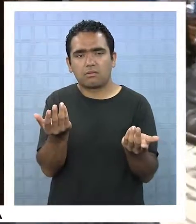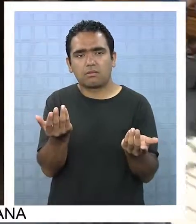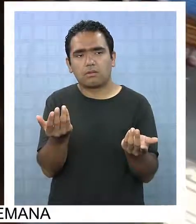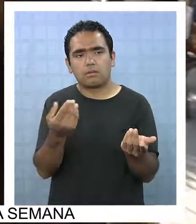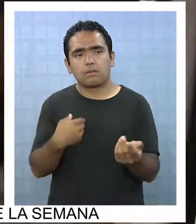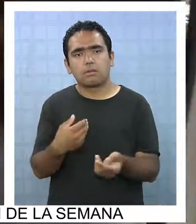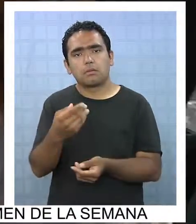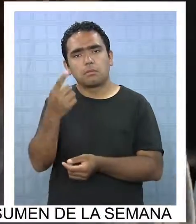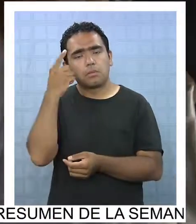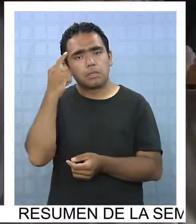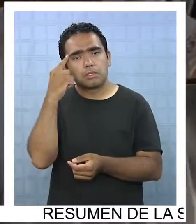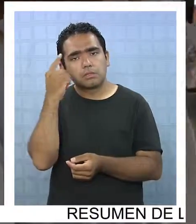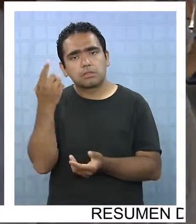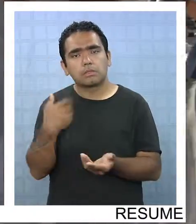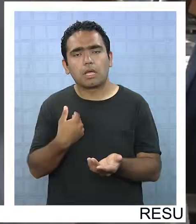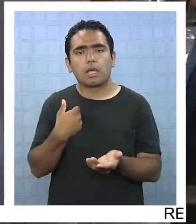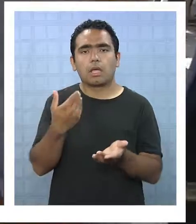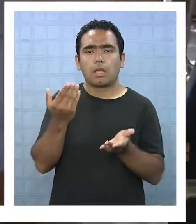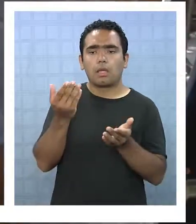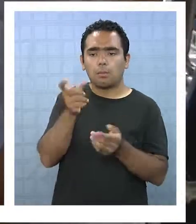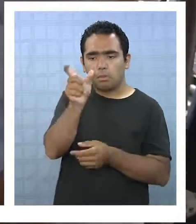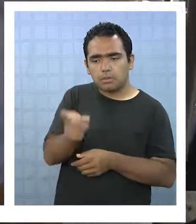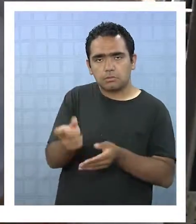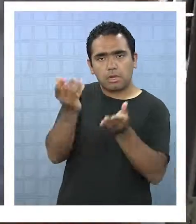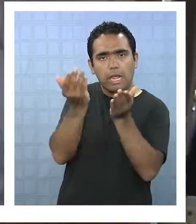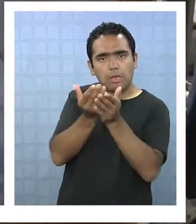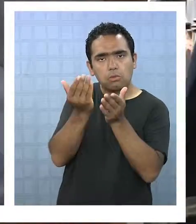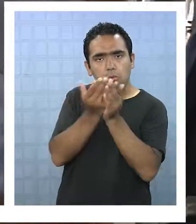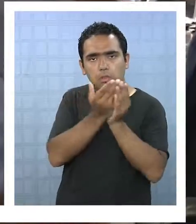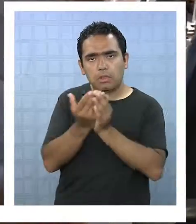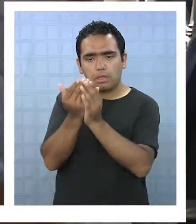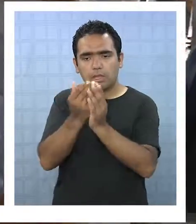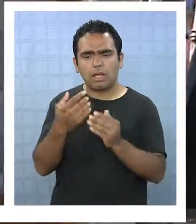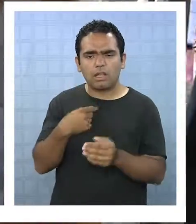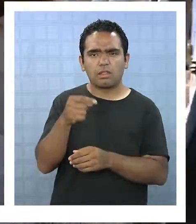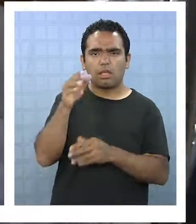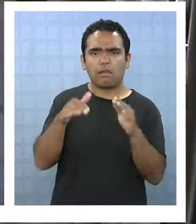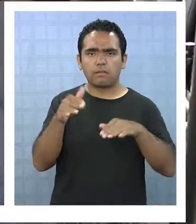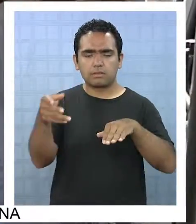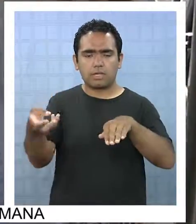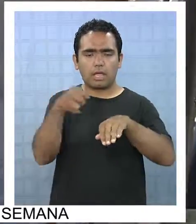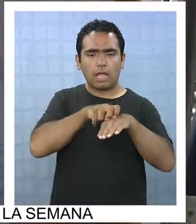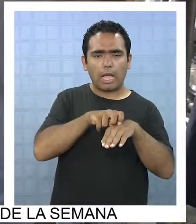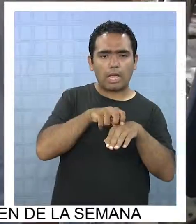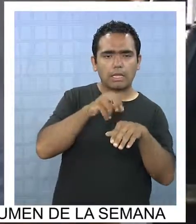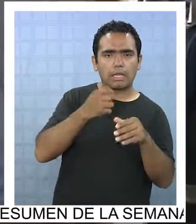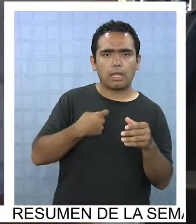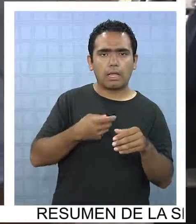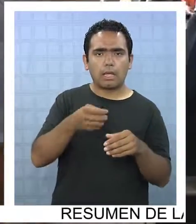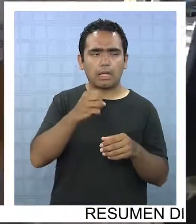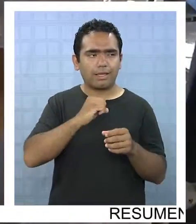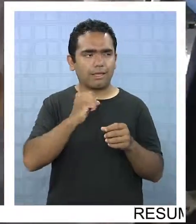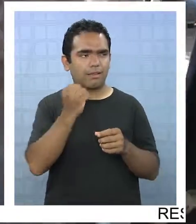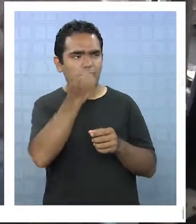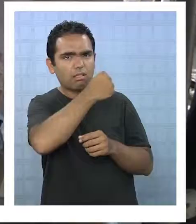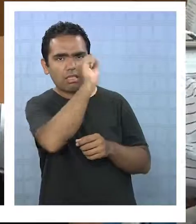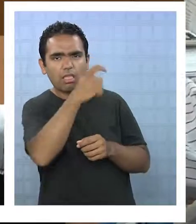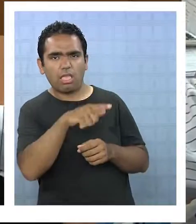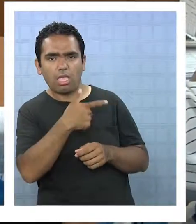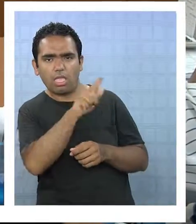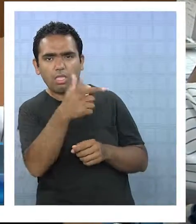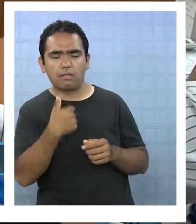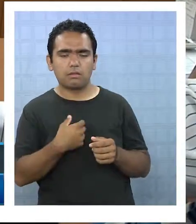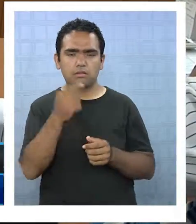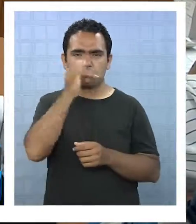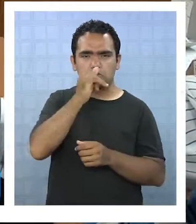Imagínese el daño que hace el estudiante romper los asientos, las más, las rayan y ¿quién costea todo eso? Muy bueno